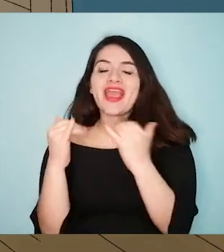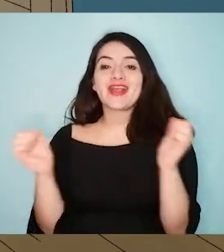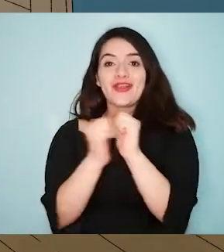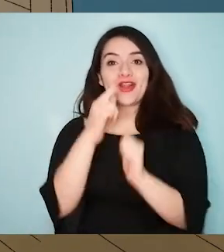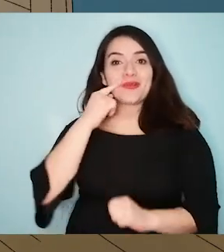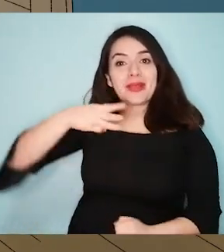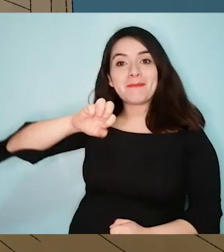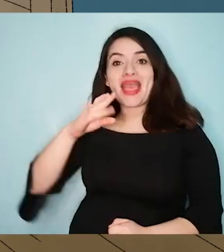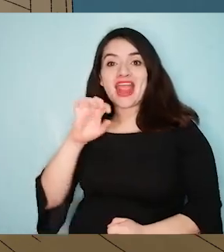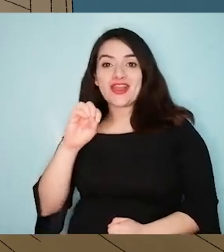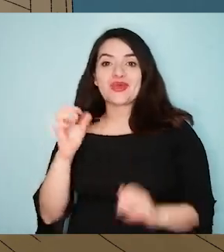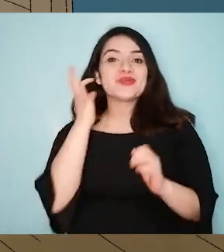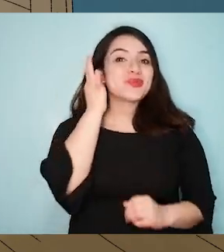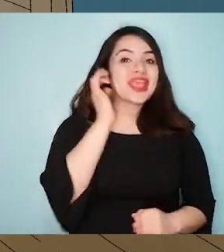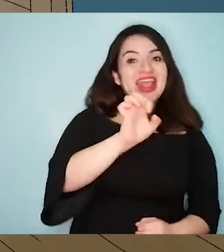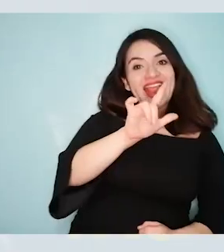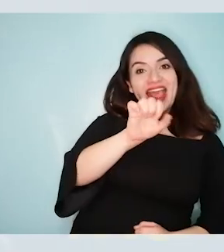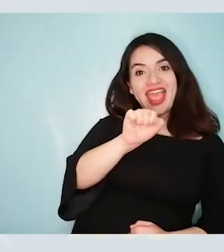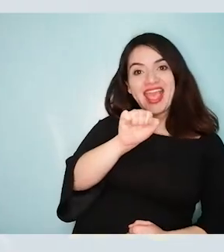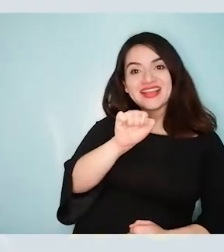¡Con Mario y Hielo!